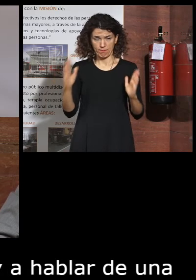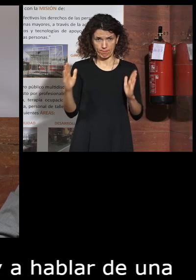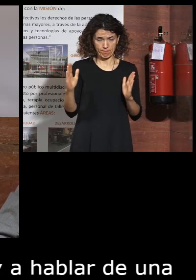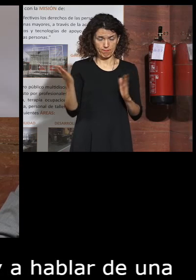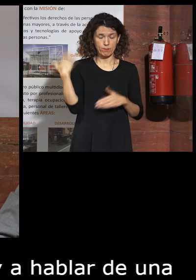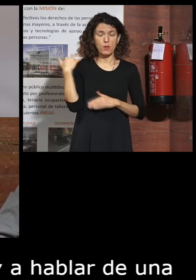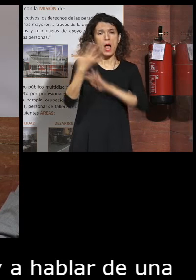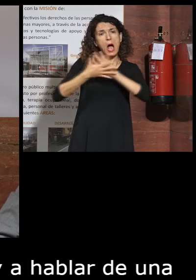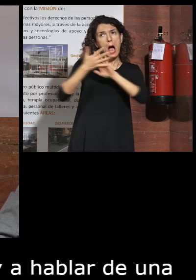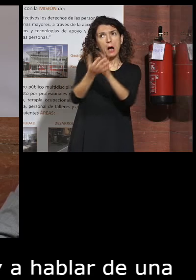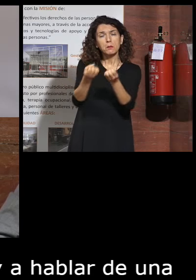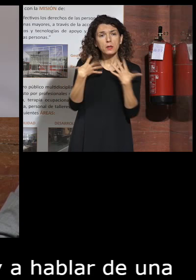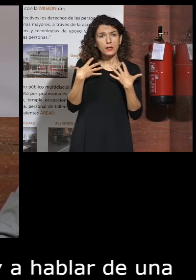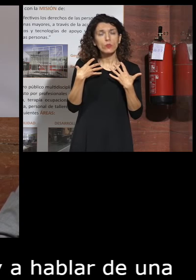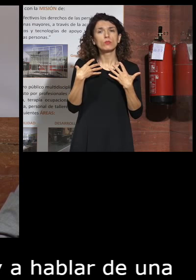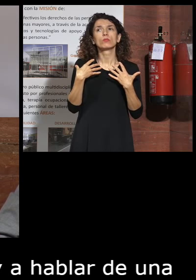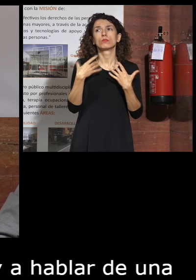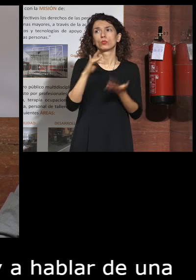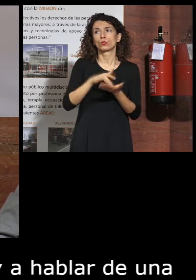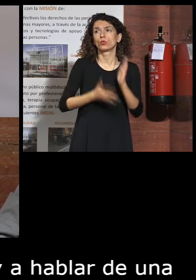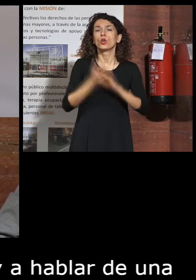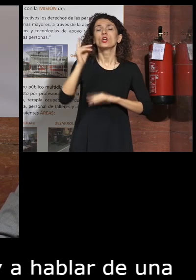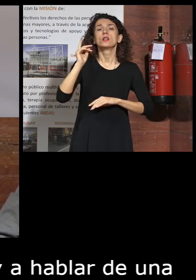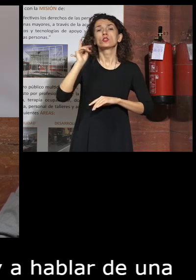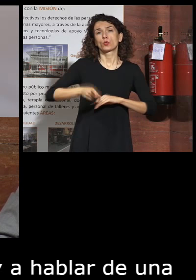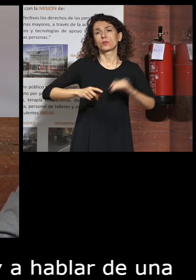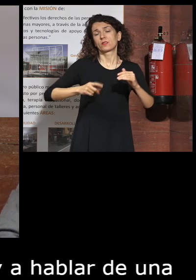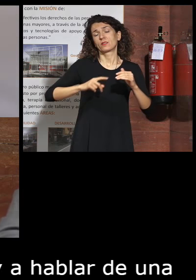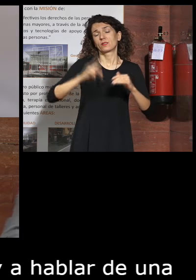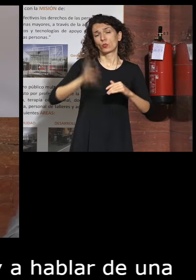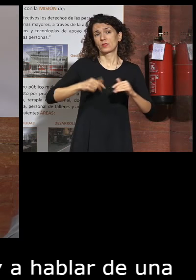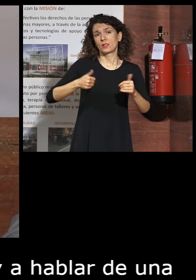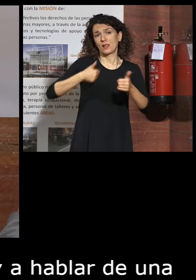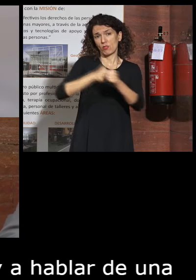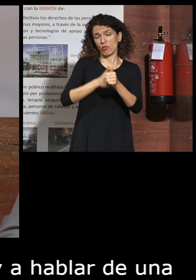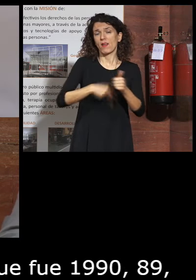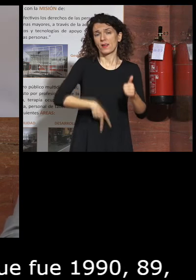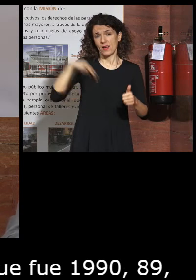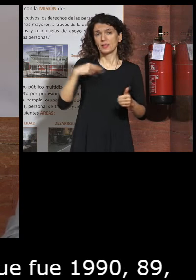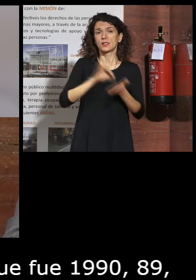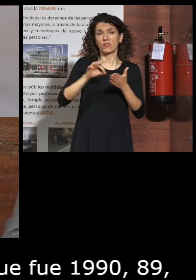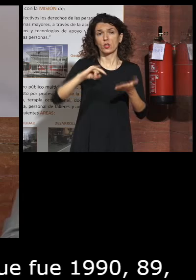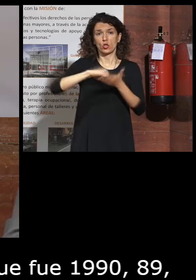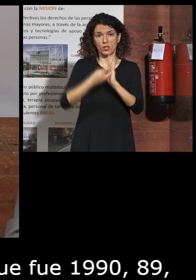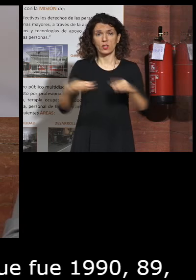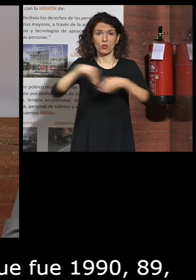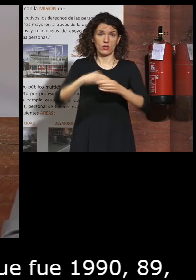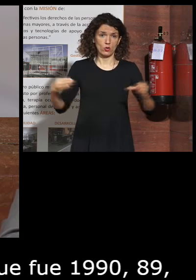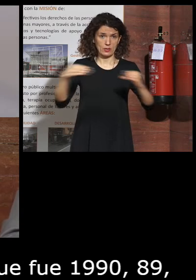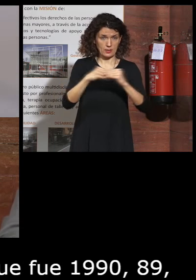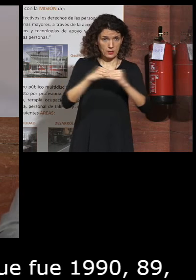me hablaron estaba yo de subdirector general de servicios técnicos del Inserso y me hablaron